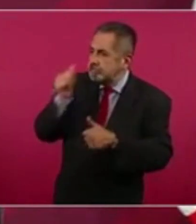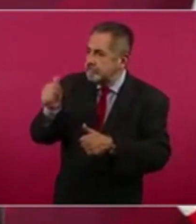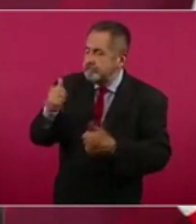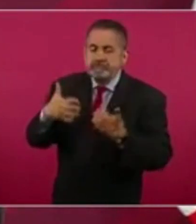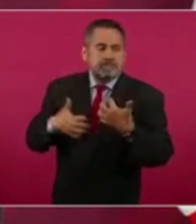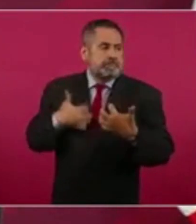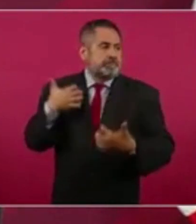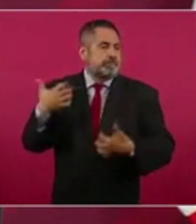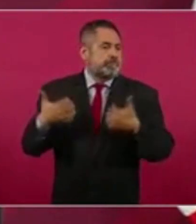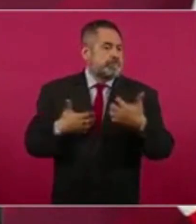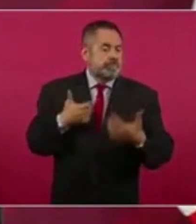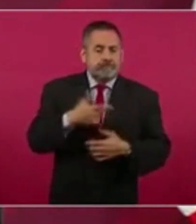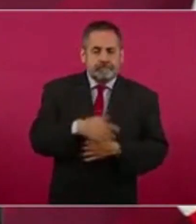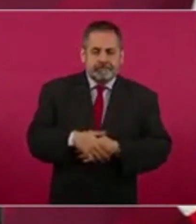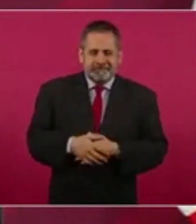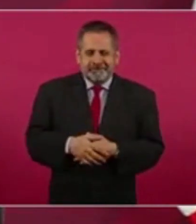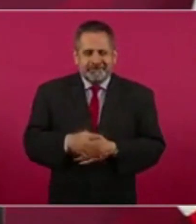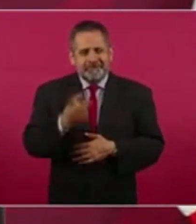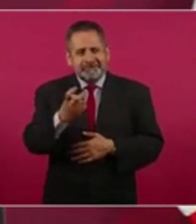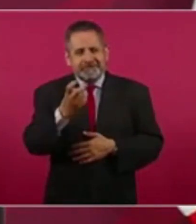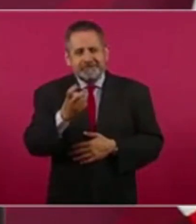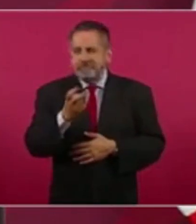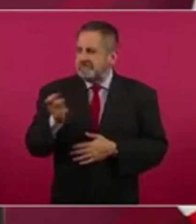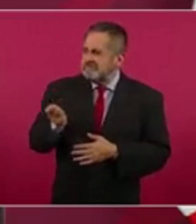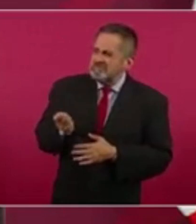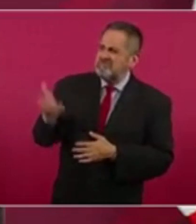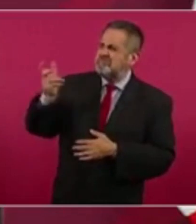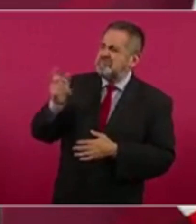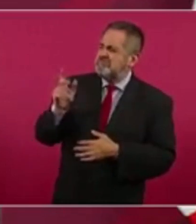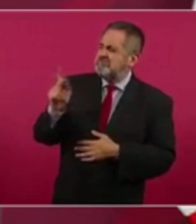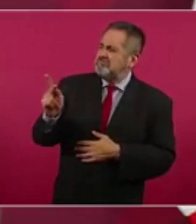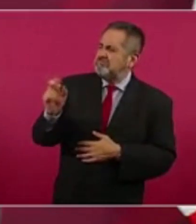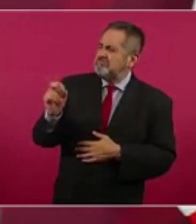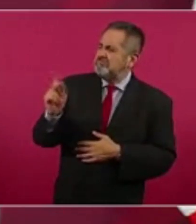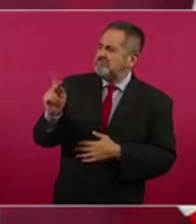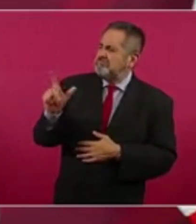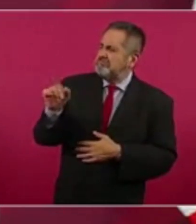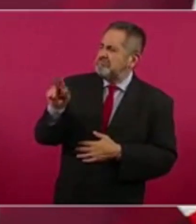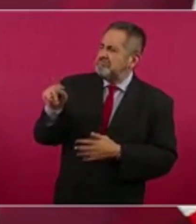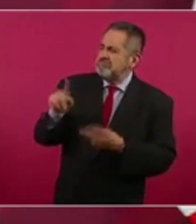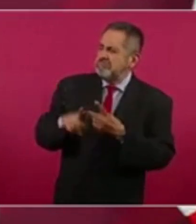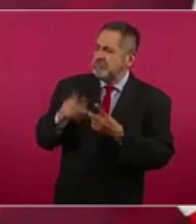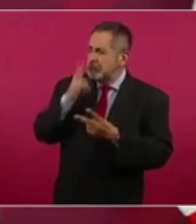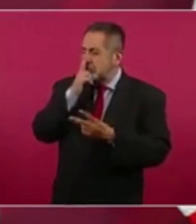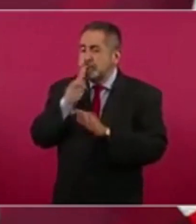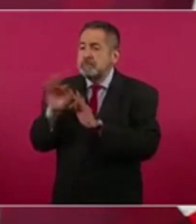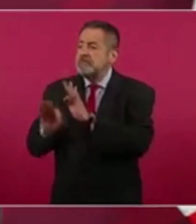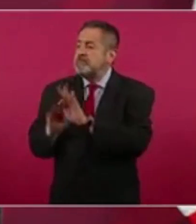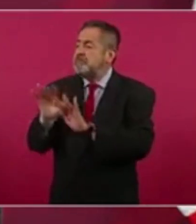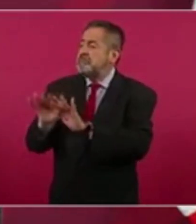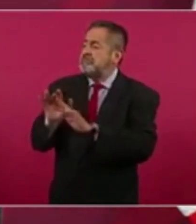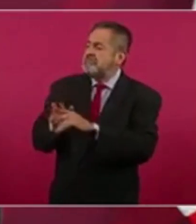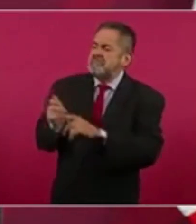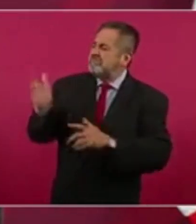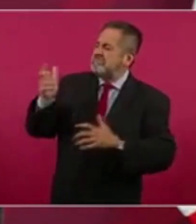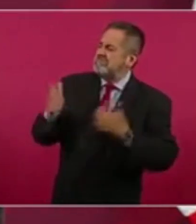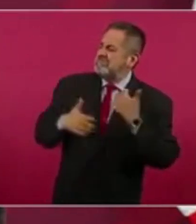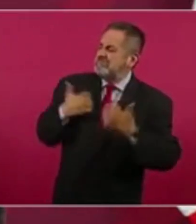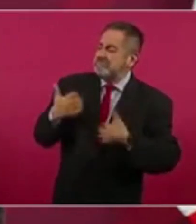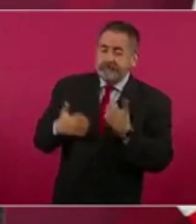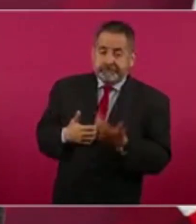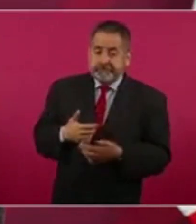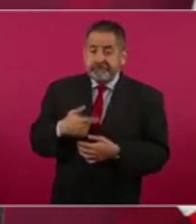pero eso lo de populismo, lo de paternalismo, todo lo que ellos,